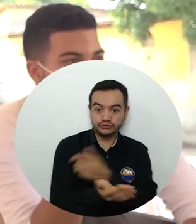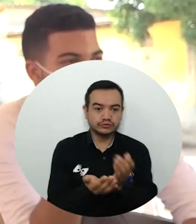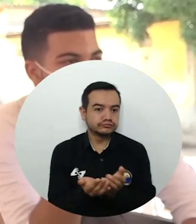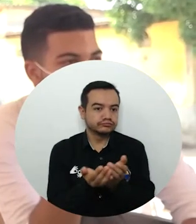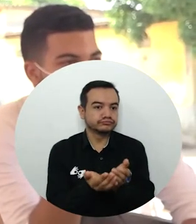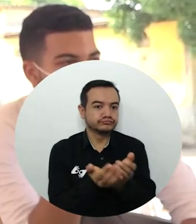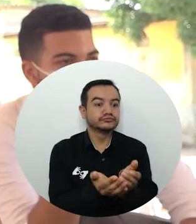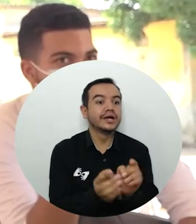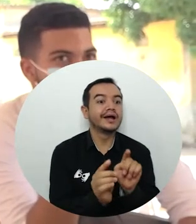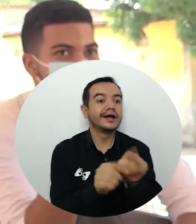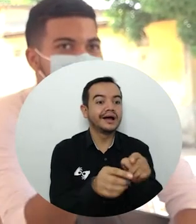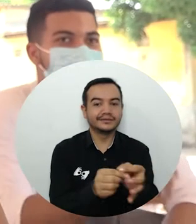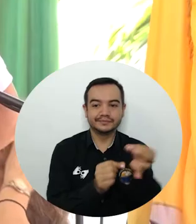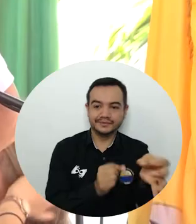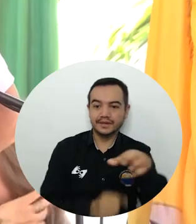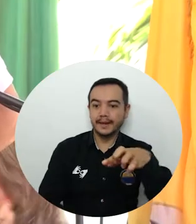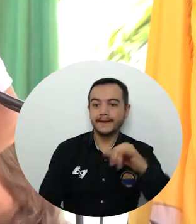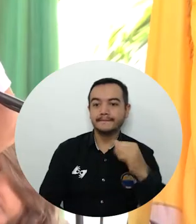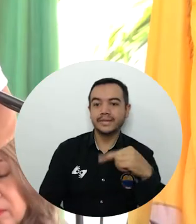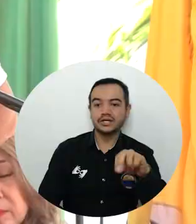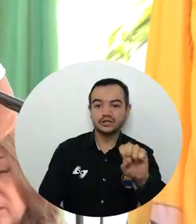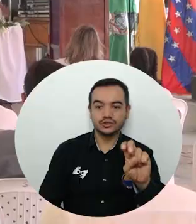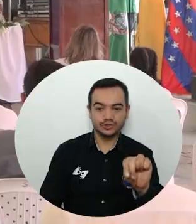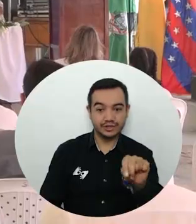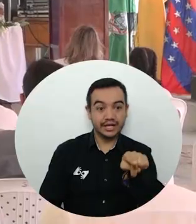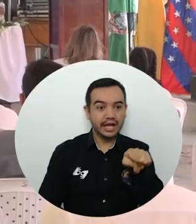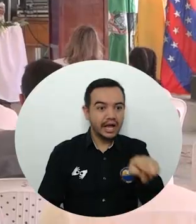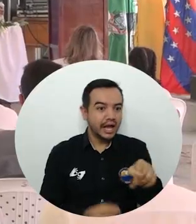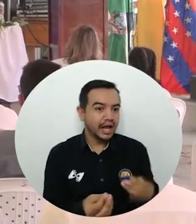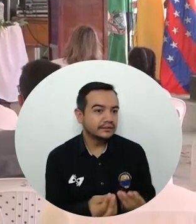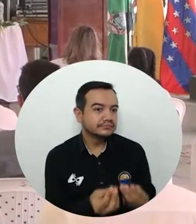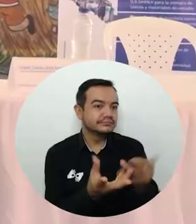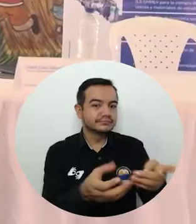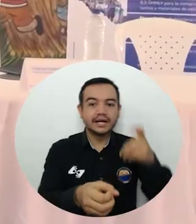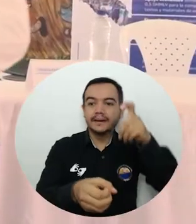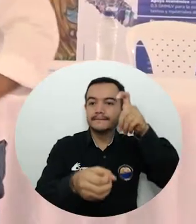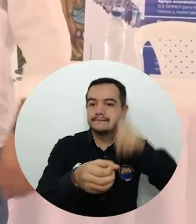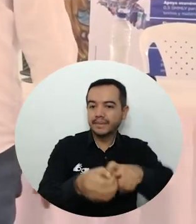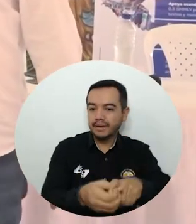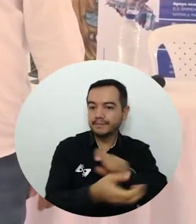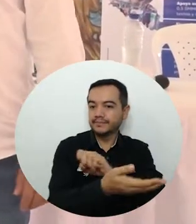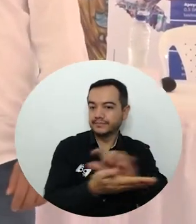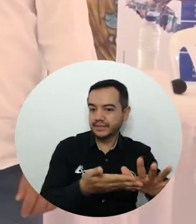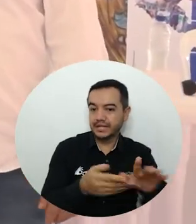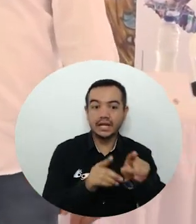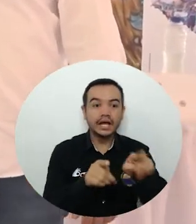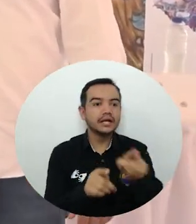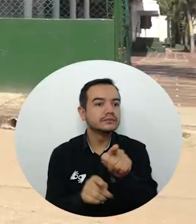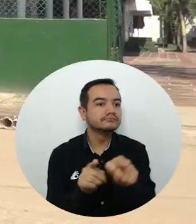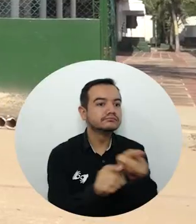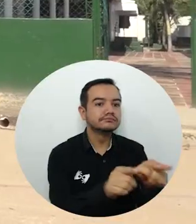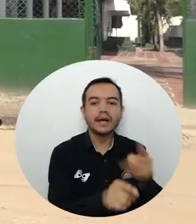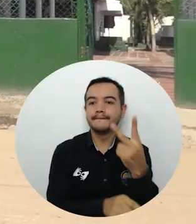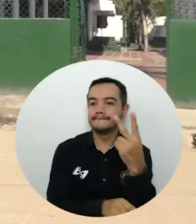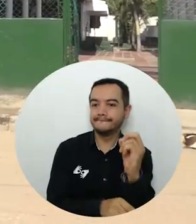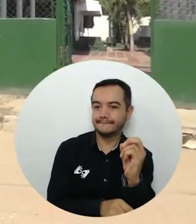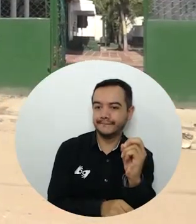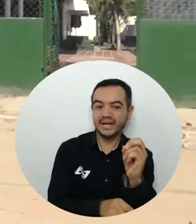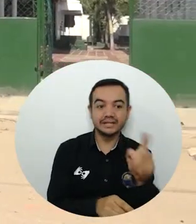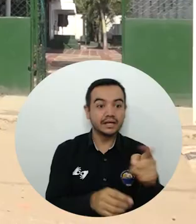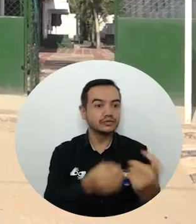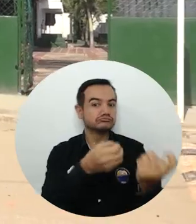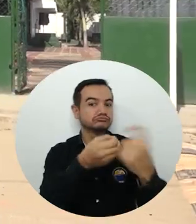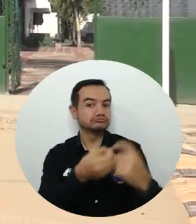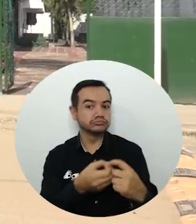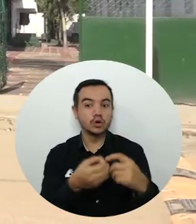llegó hasta el municipio de El Piñón, donde hizo entrega de becas a 20 jóvenes quienes podrán ingresar a la universidad